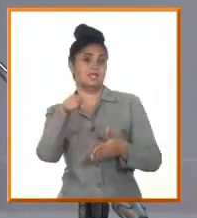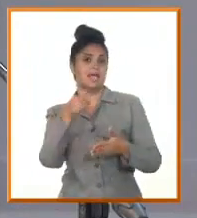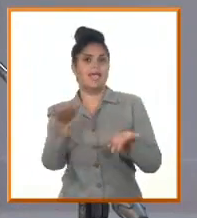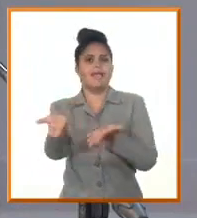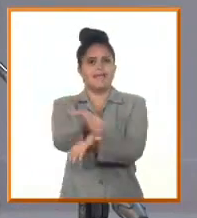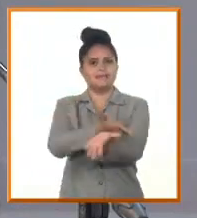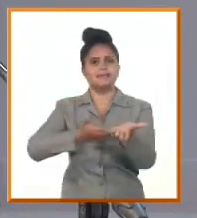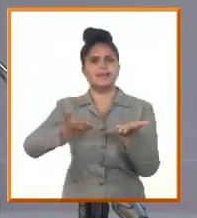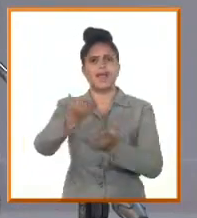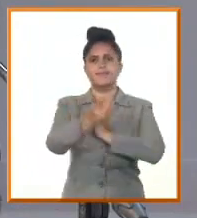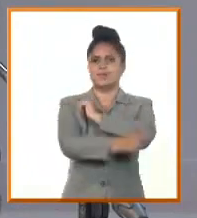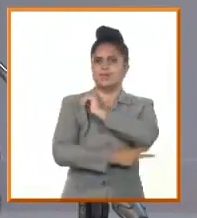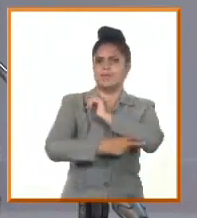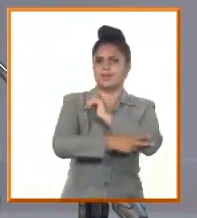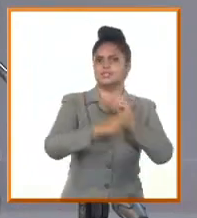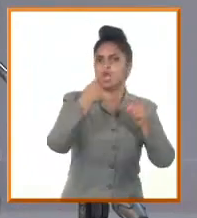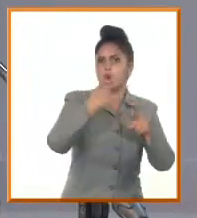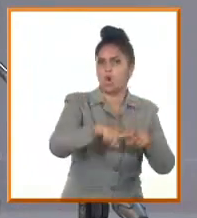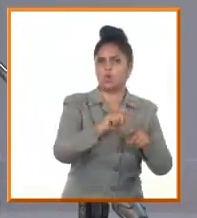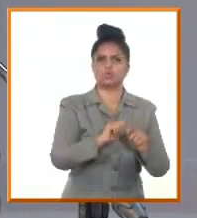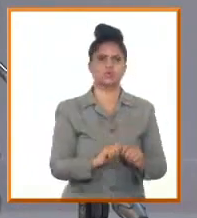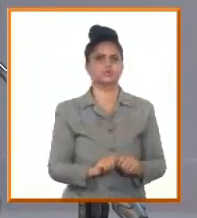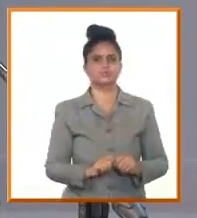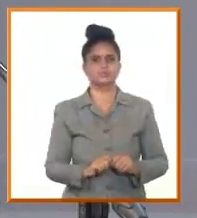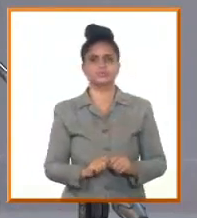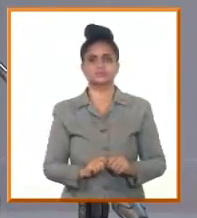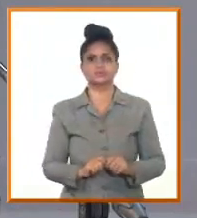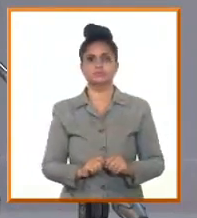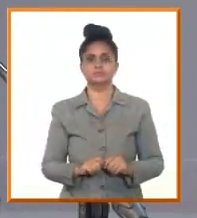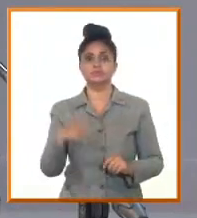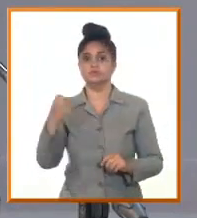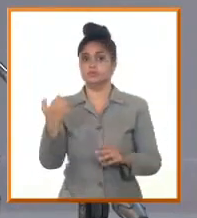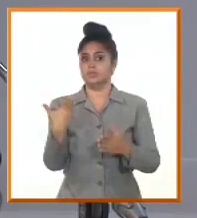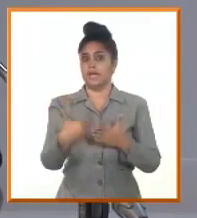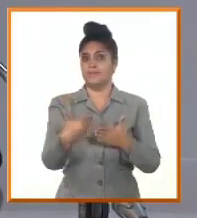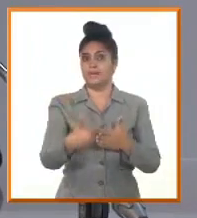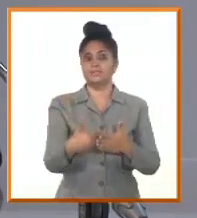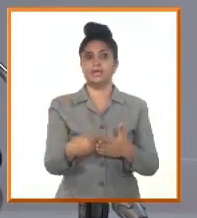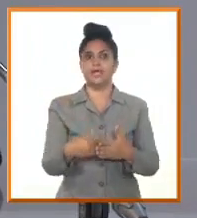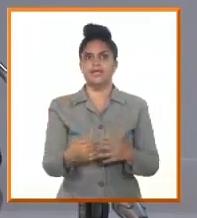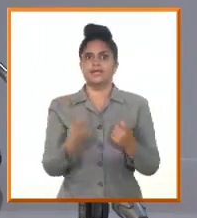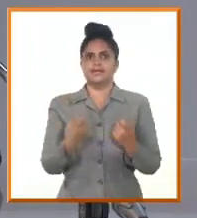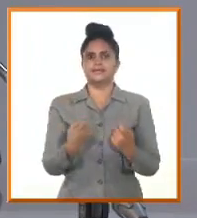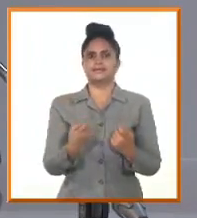restringido, sino en empresas que tengan la necesidad de insertarse internacionalmente.